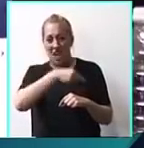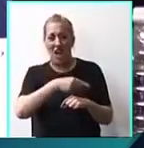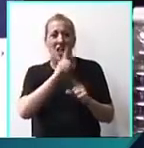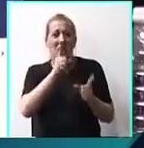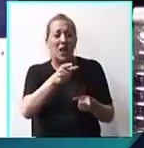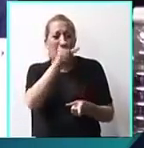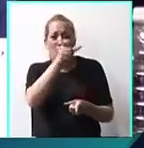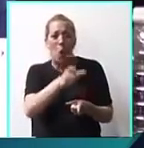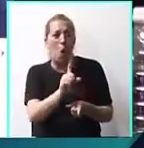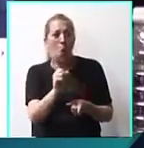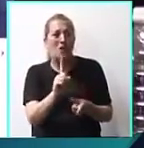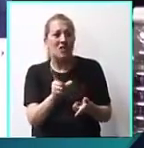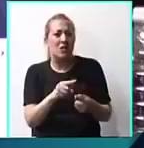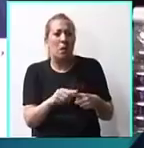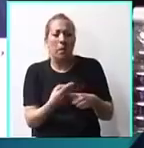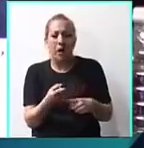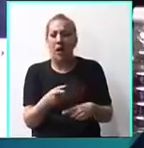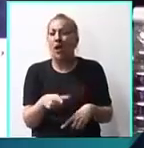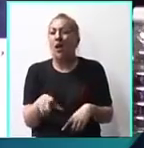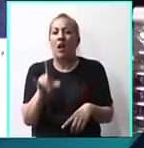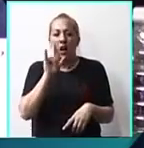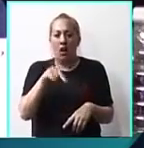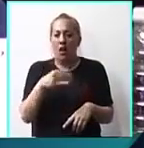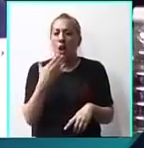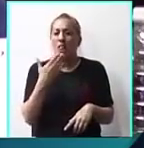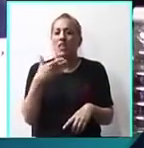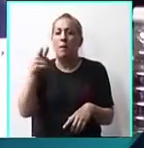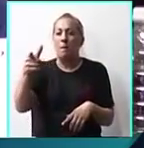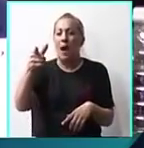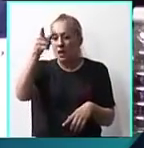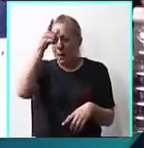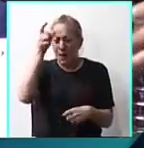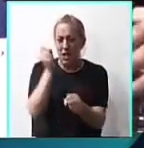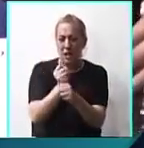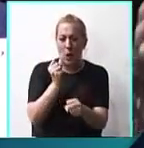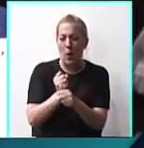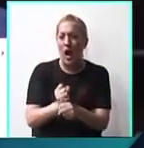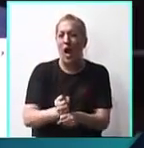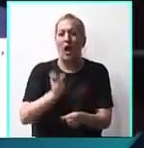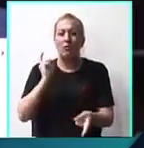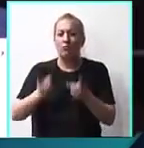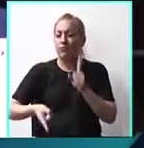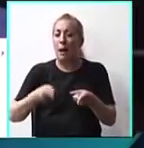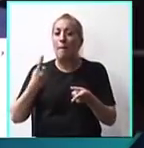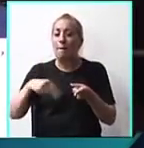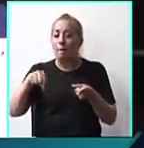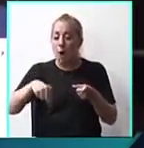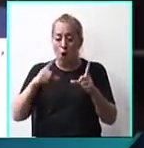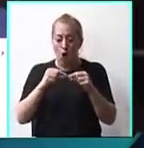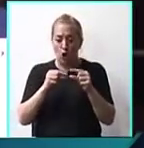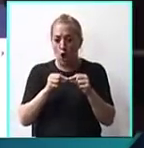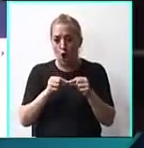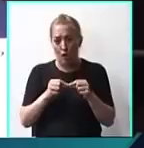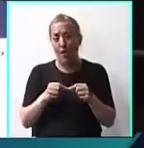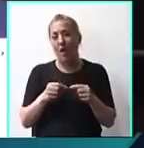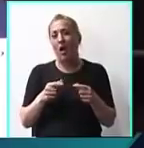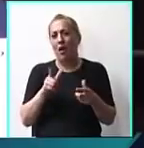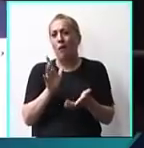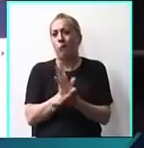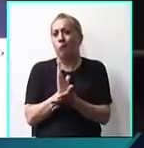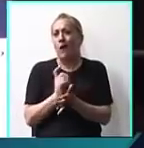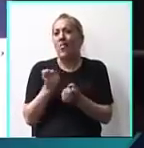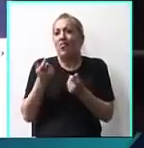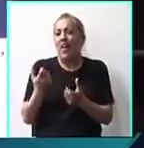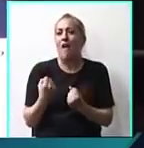ni siquiera lo es. Es decir, el mamarracho con el que actúa la policía de la ciudad, arbitrariedad es total. Pero con este código se lo refuerza y además